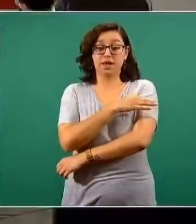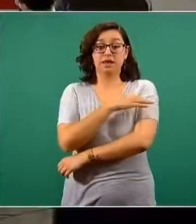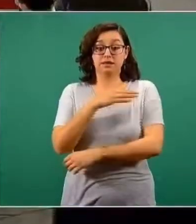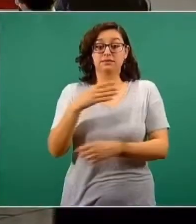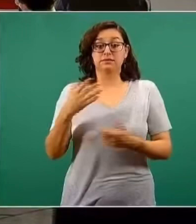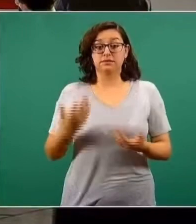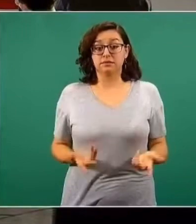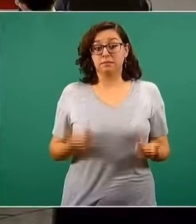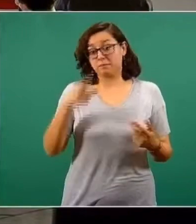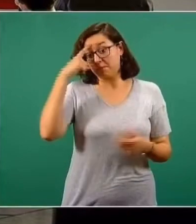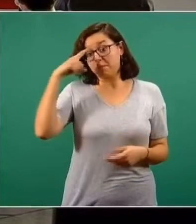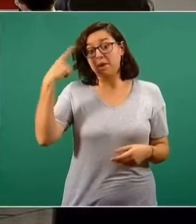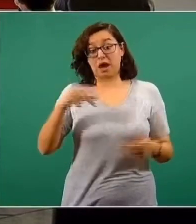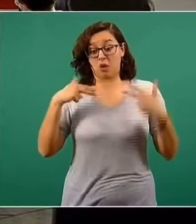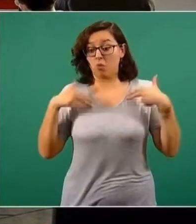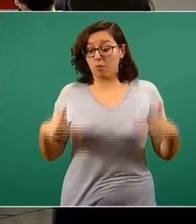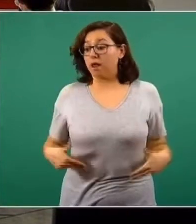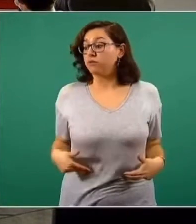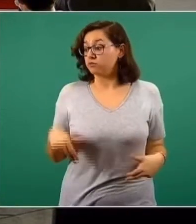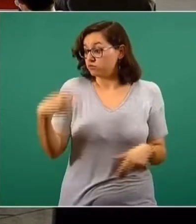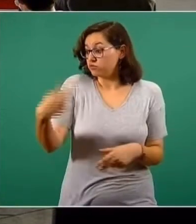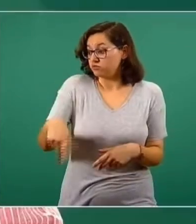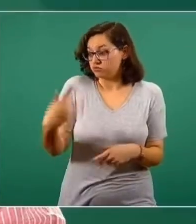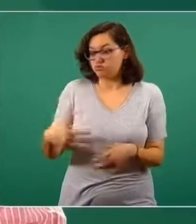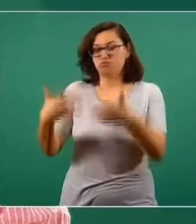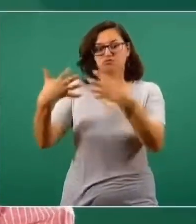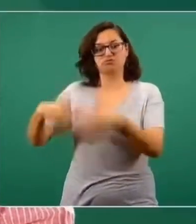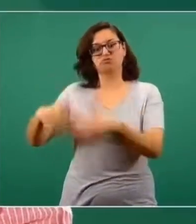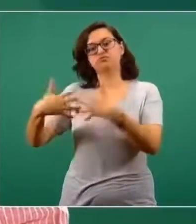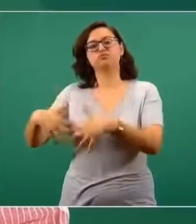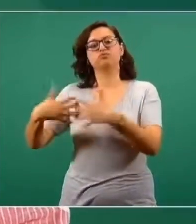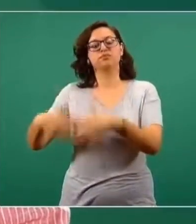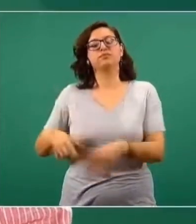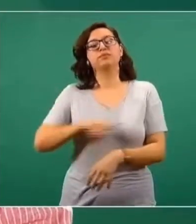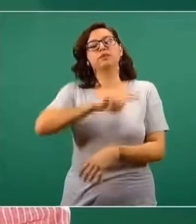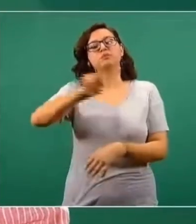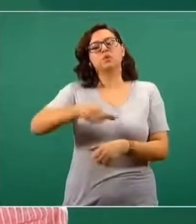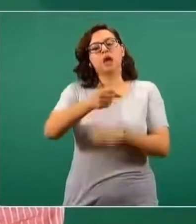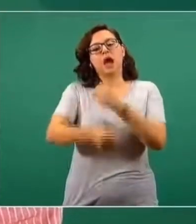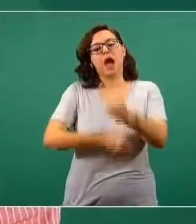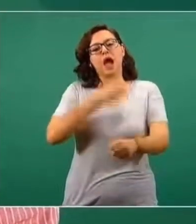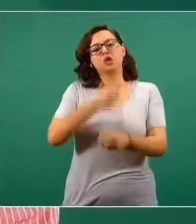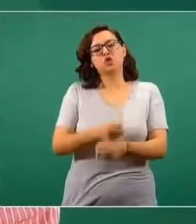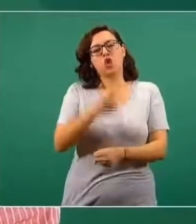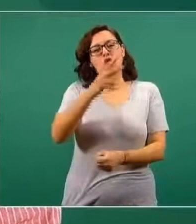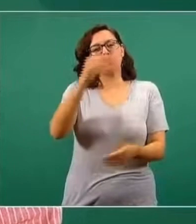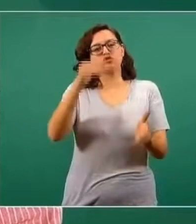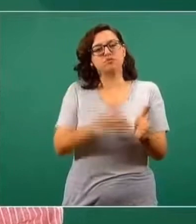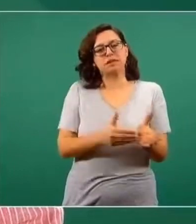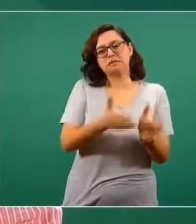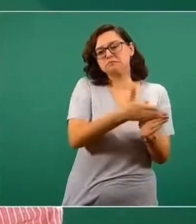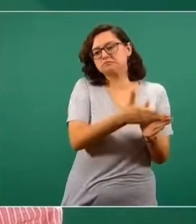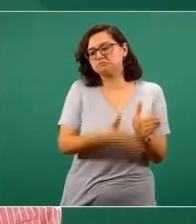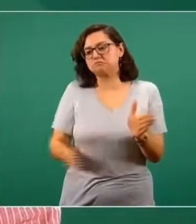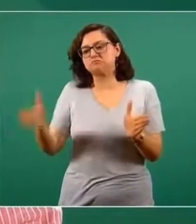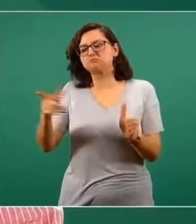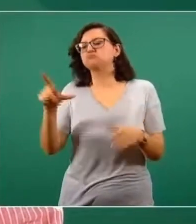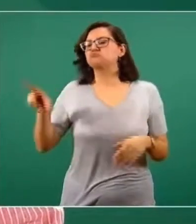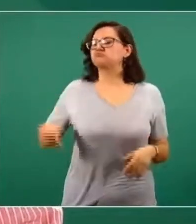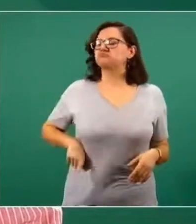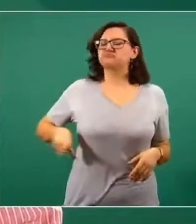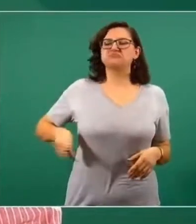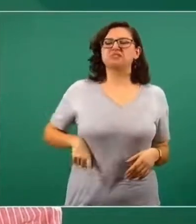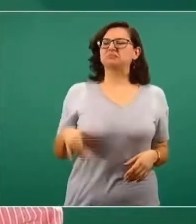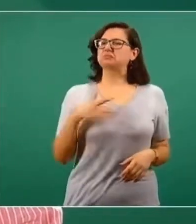del esquema de vacunación de México. Del año 2000 para adelante se empezó a desmantelar Virmex. Los gobiernos previos tomaron la